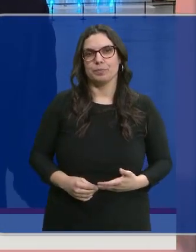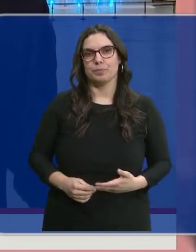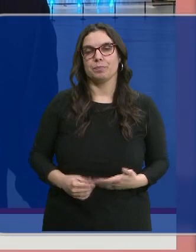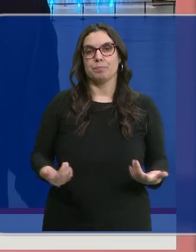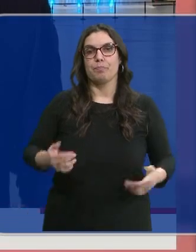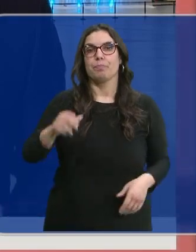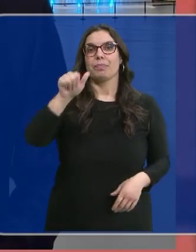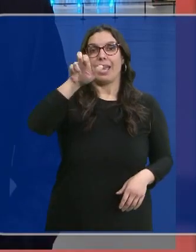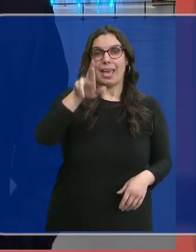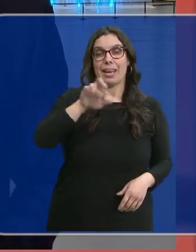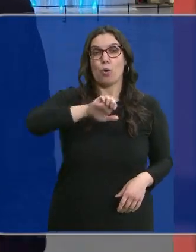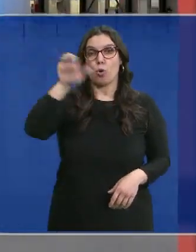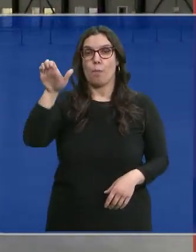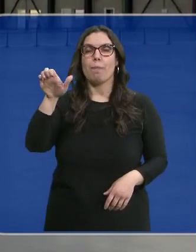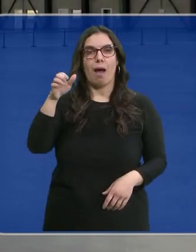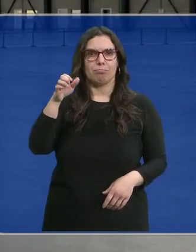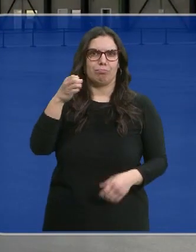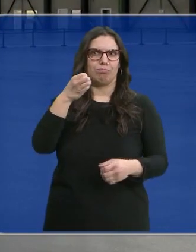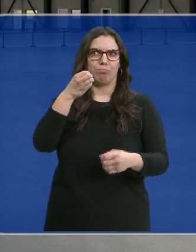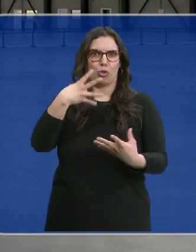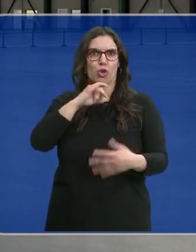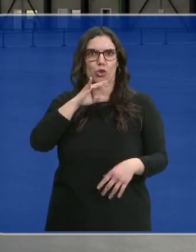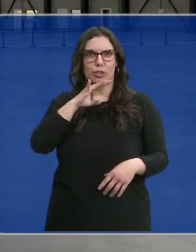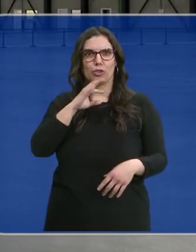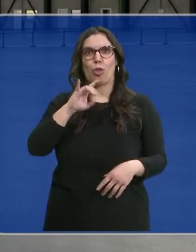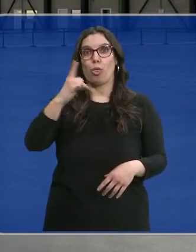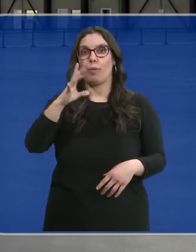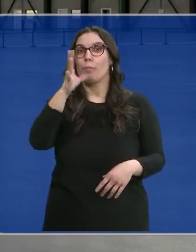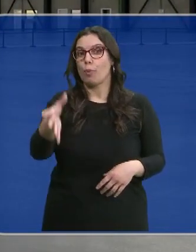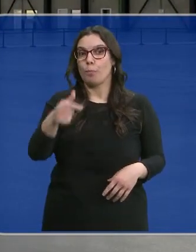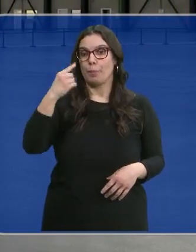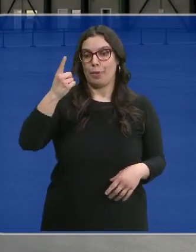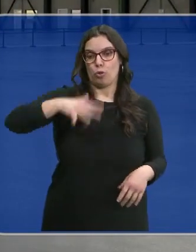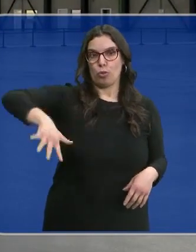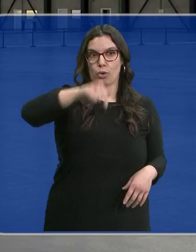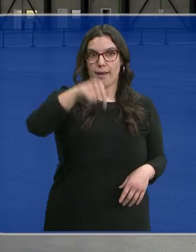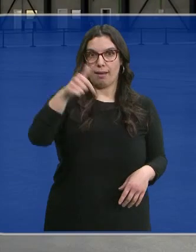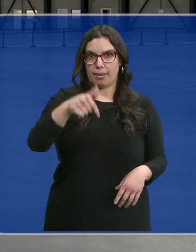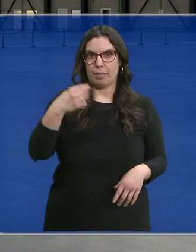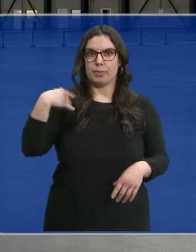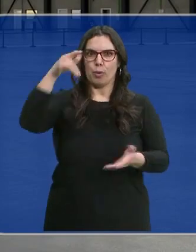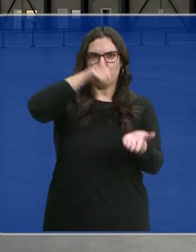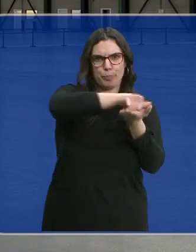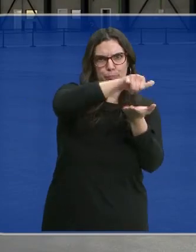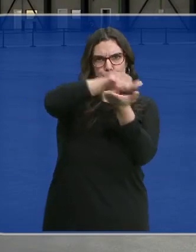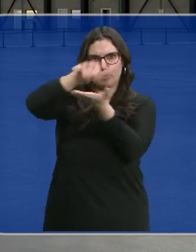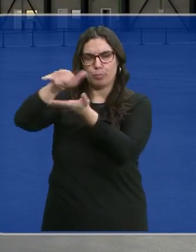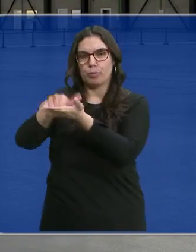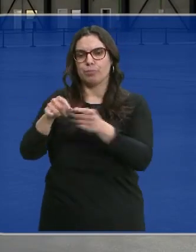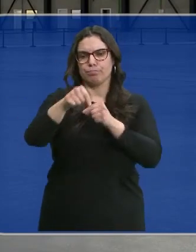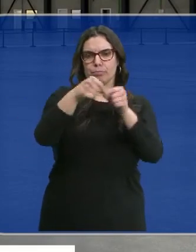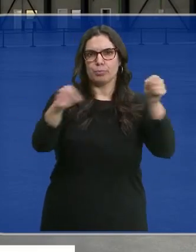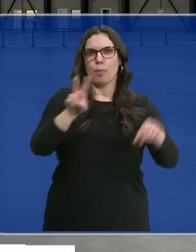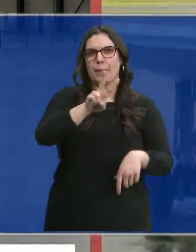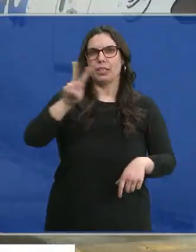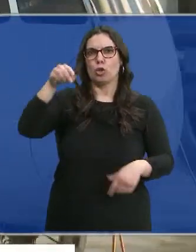Air Europa está de enhorabuena y por partida doble. En primer lugar, por este sitio donde nos encontramos. Un hangar de más de 22.000